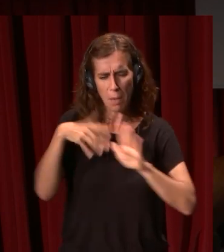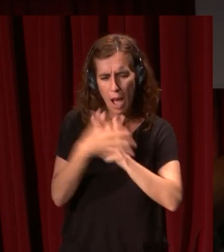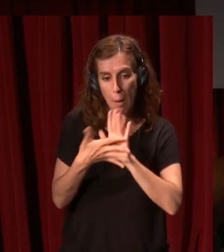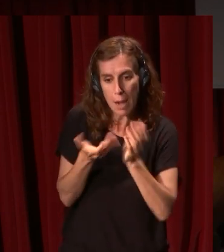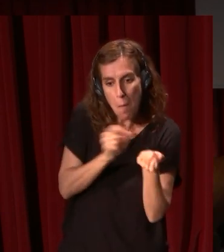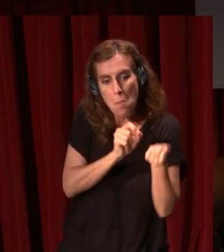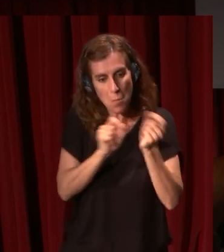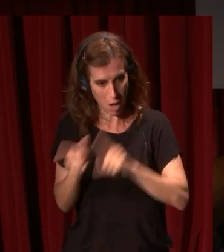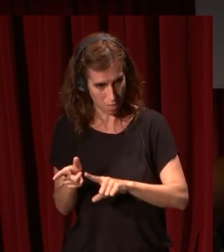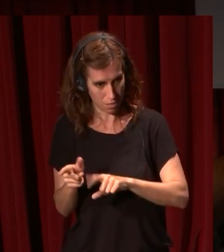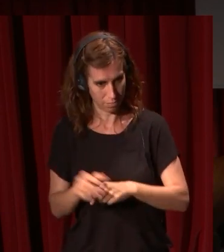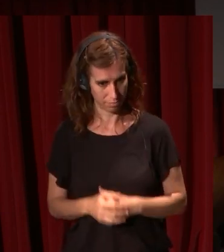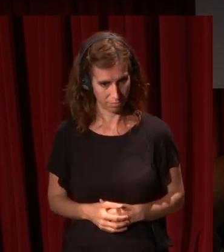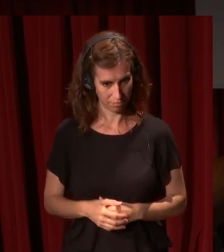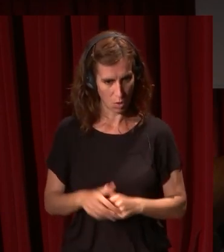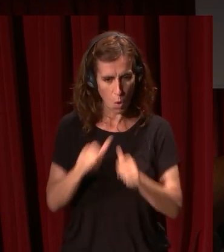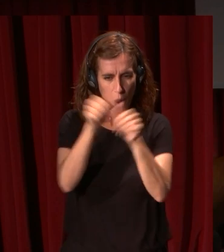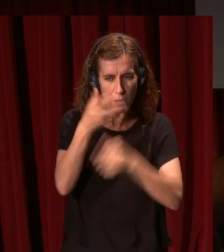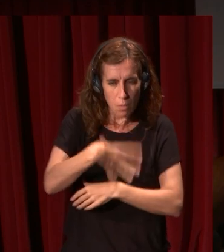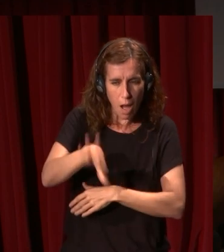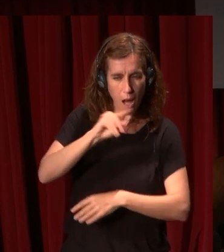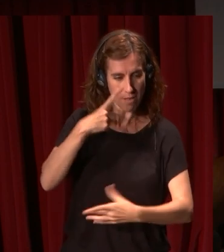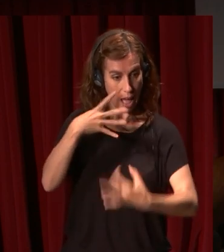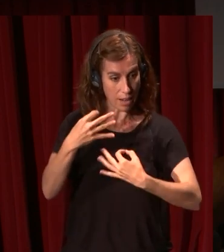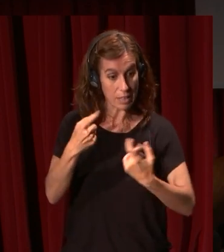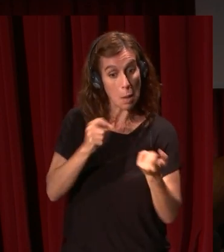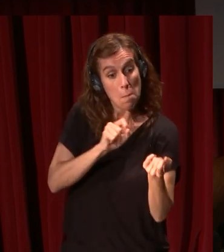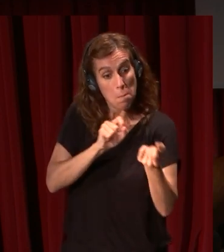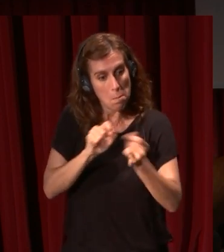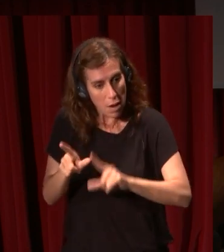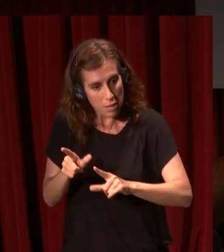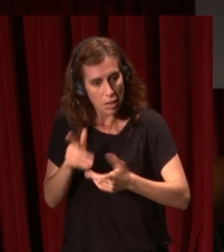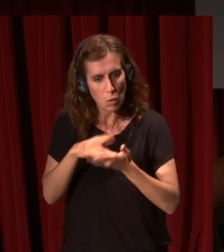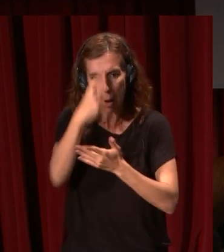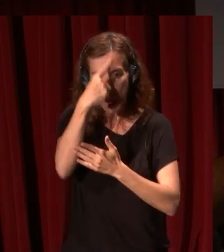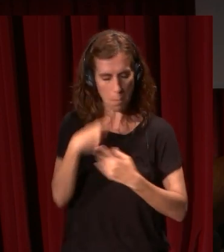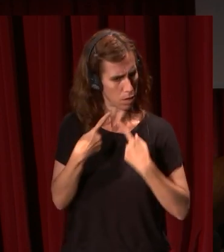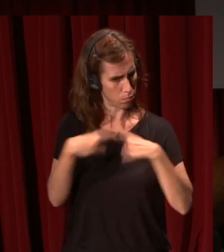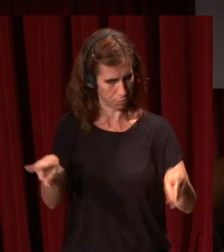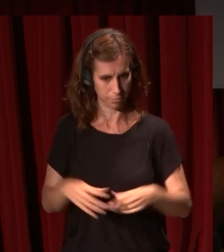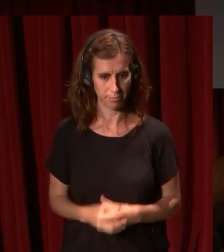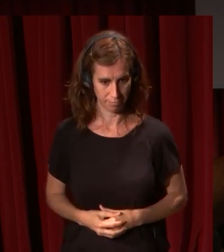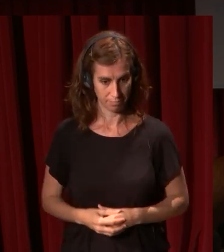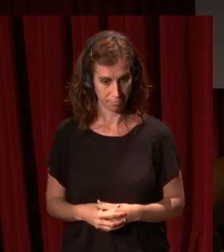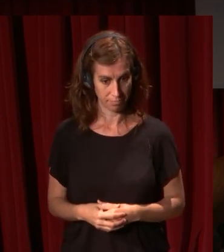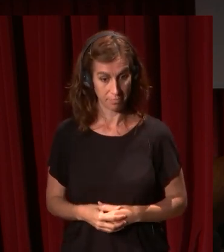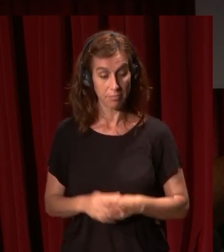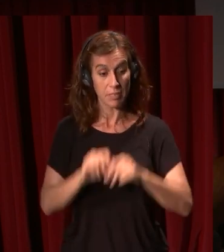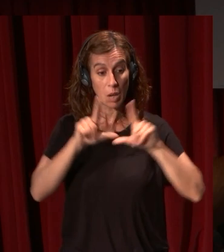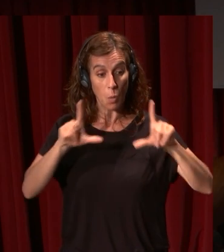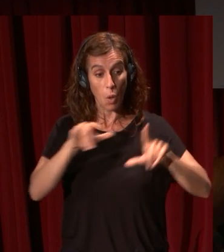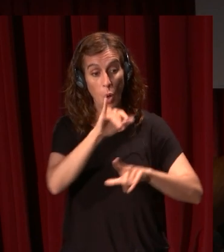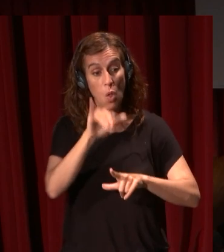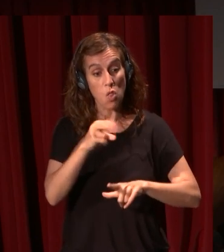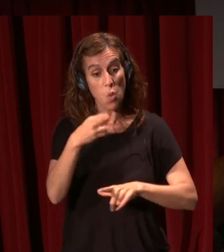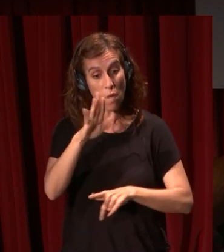similitud una manera de entender el arte que es parecida aunque sea produciendo imágenes muy diferentes se ha dicho de este cuadro de Zurubran